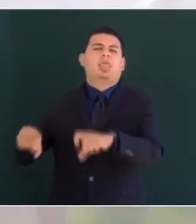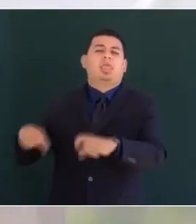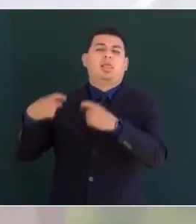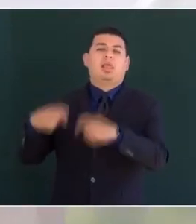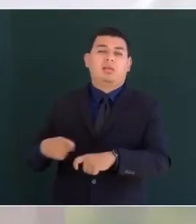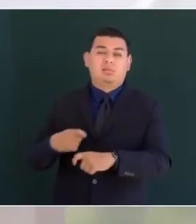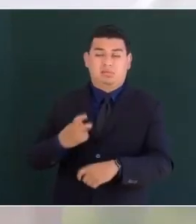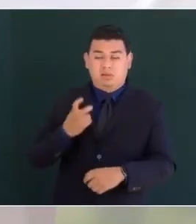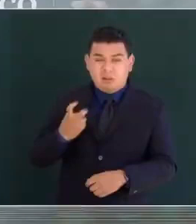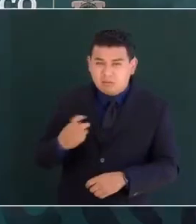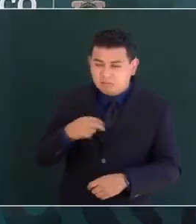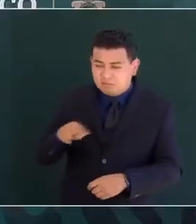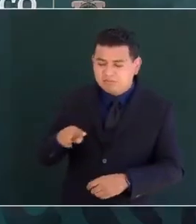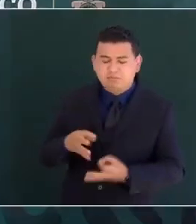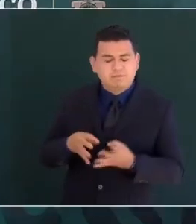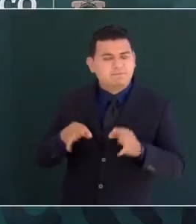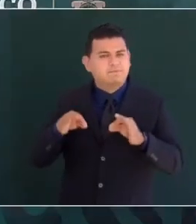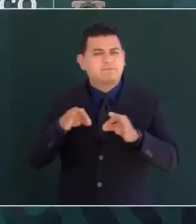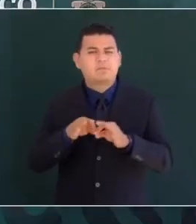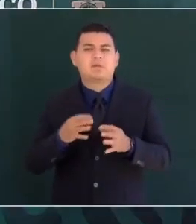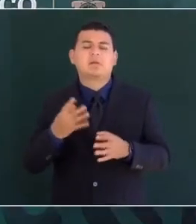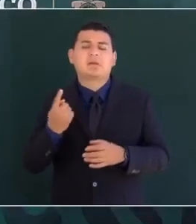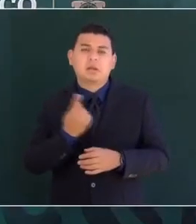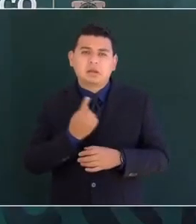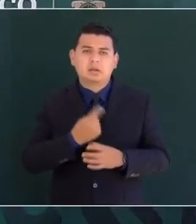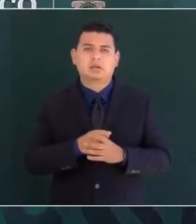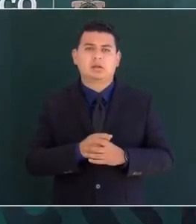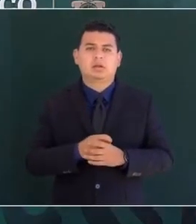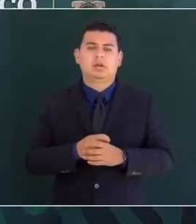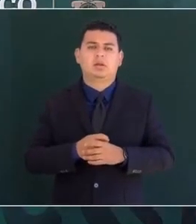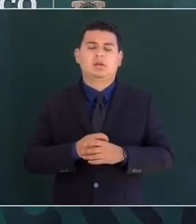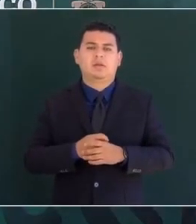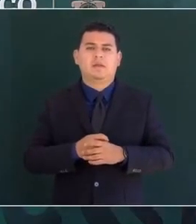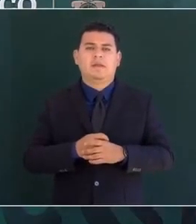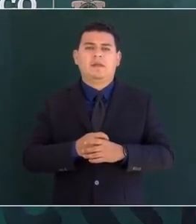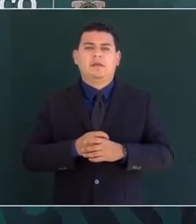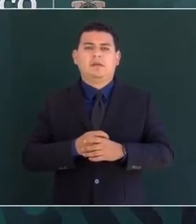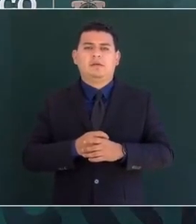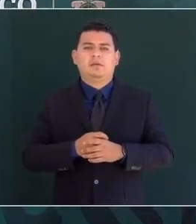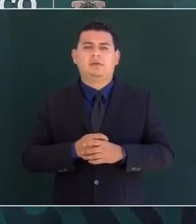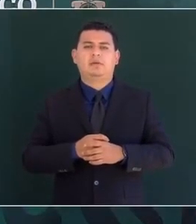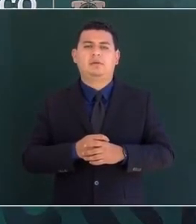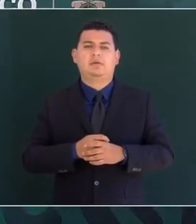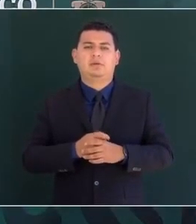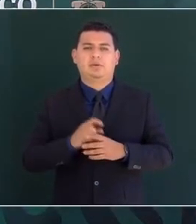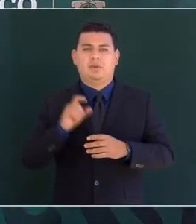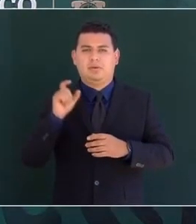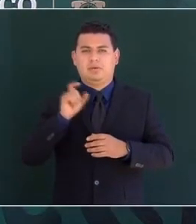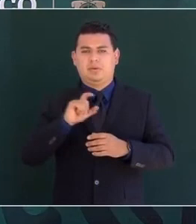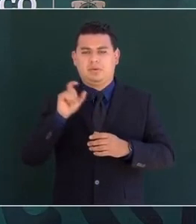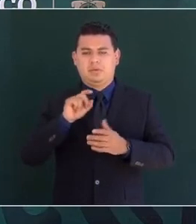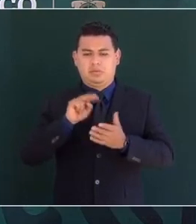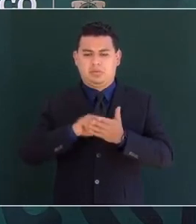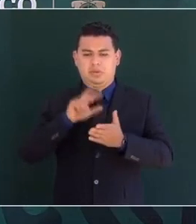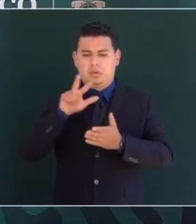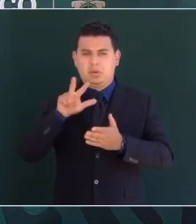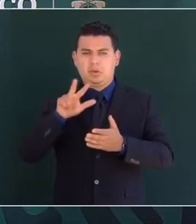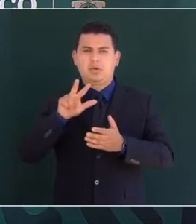importancia de lo acontecido el primero de julio de 2018